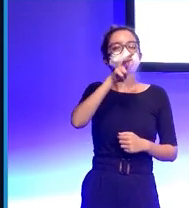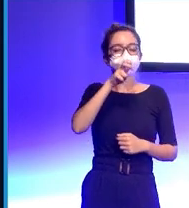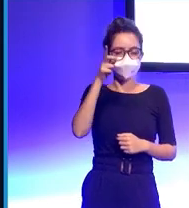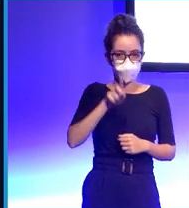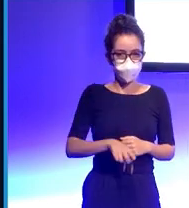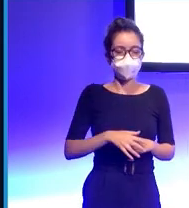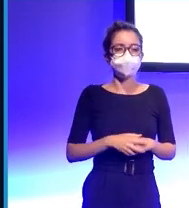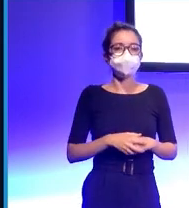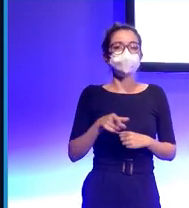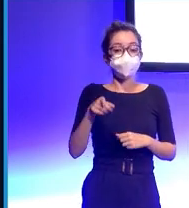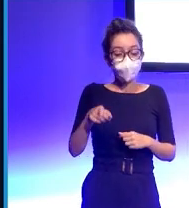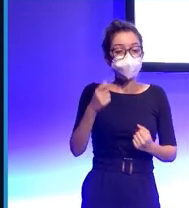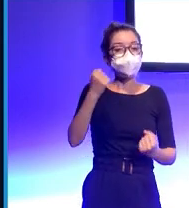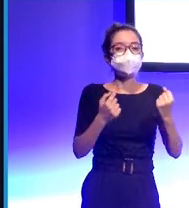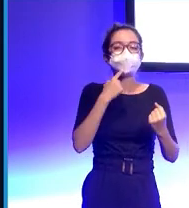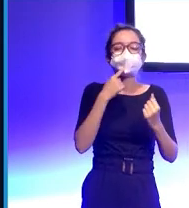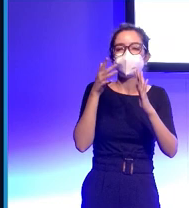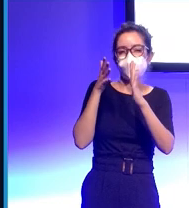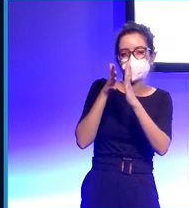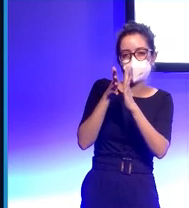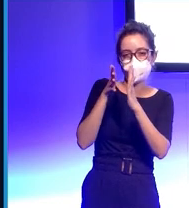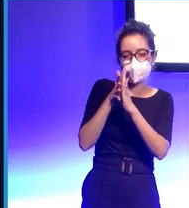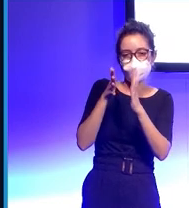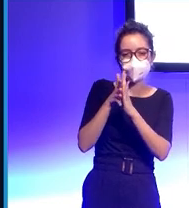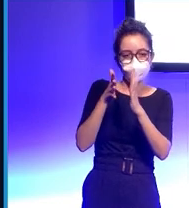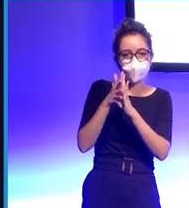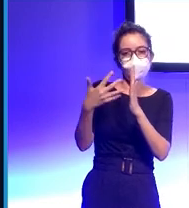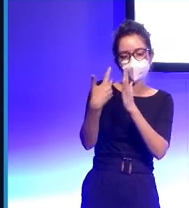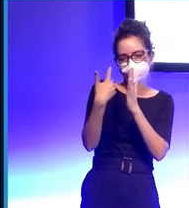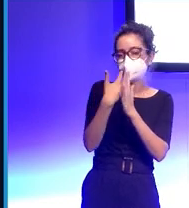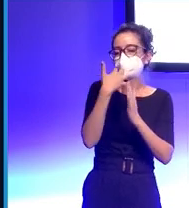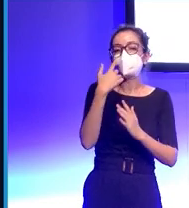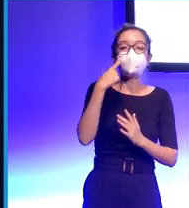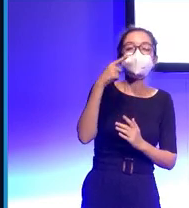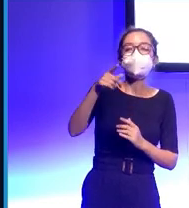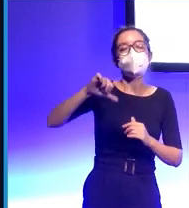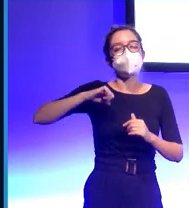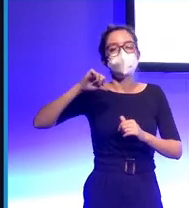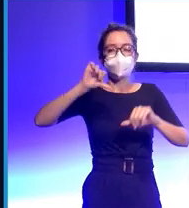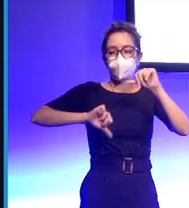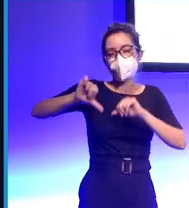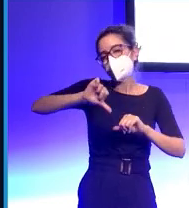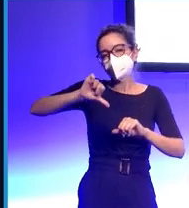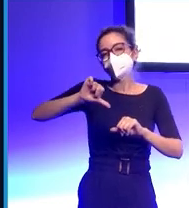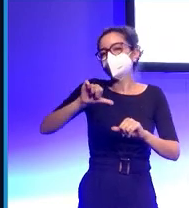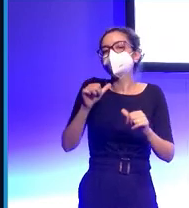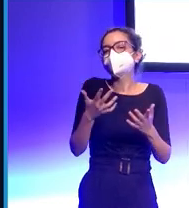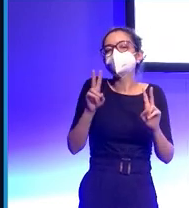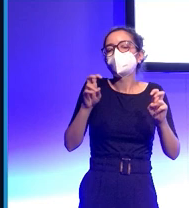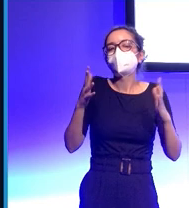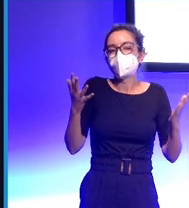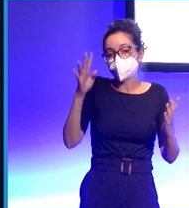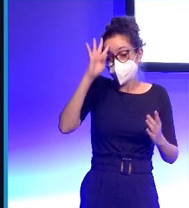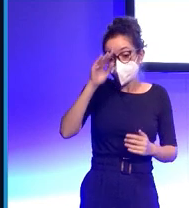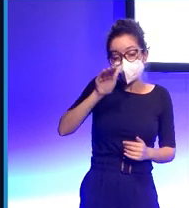explicaciones para el niño sobre el tipo de intervención que le tienen que hacer porque se ha estudiado que realmente si el niño tiene un poco más de información explicada de